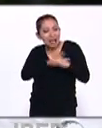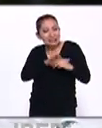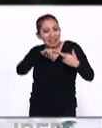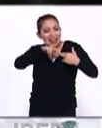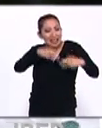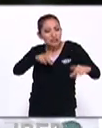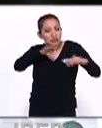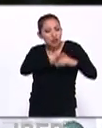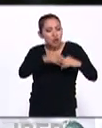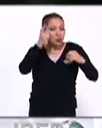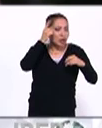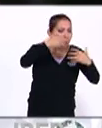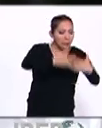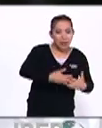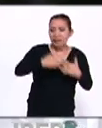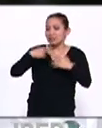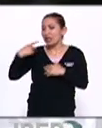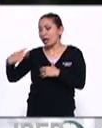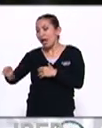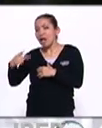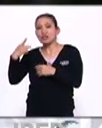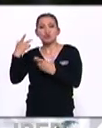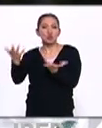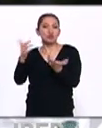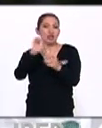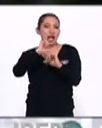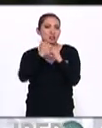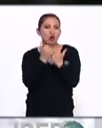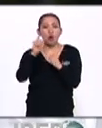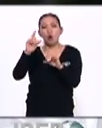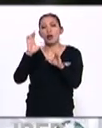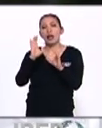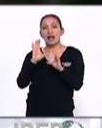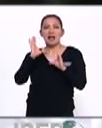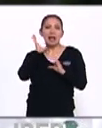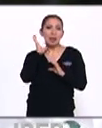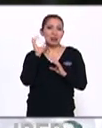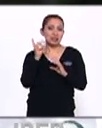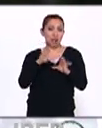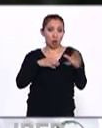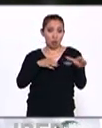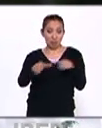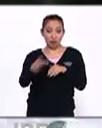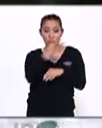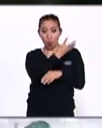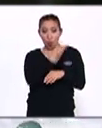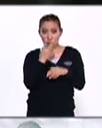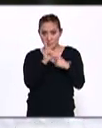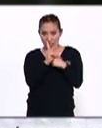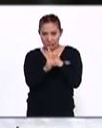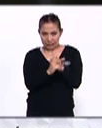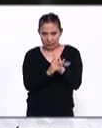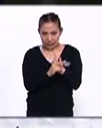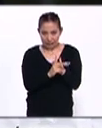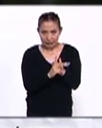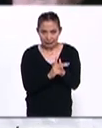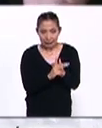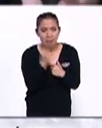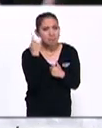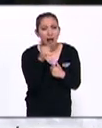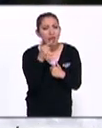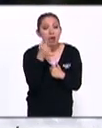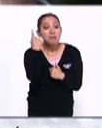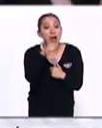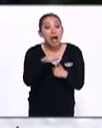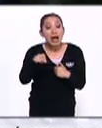vínculos entre empresarios, asociaciones gremiales y cámaras de comercio de los cuatro países. ¿Para